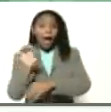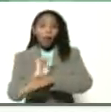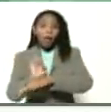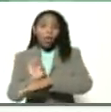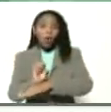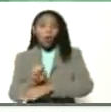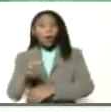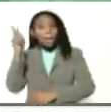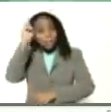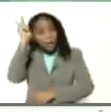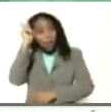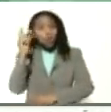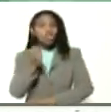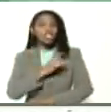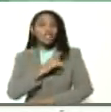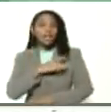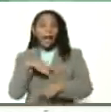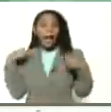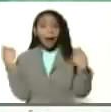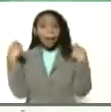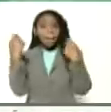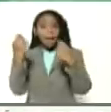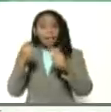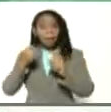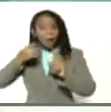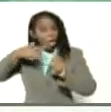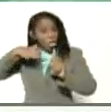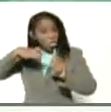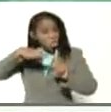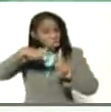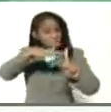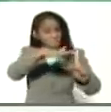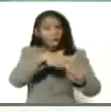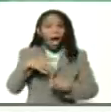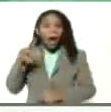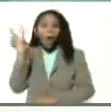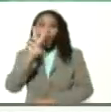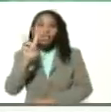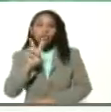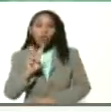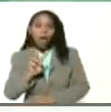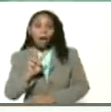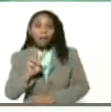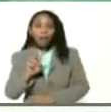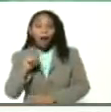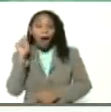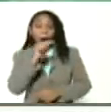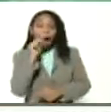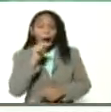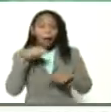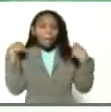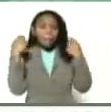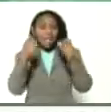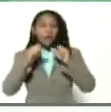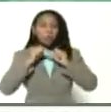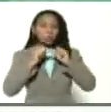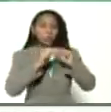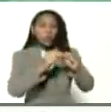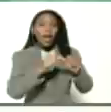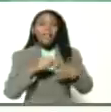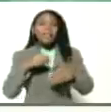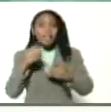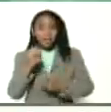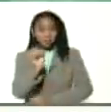Perú, en Chile, la campaña para perseguir a los venezolanos, la campaña que hay permanente de